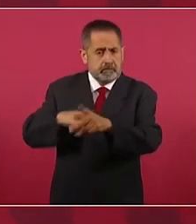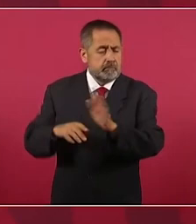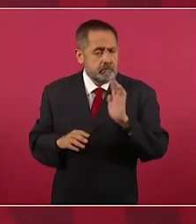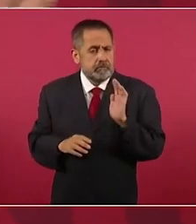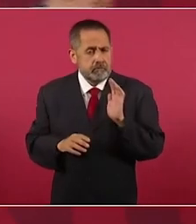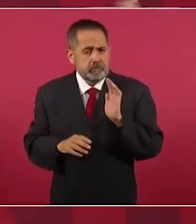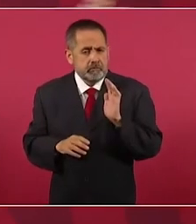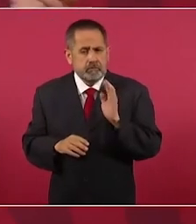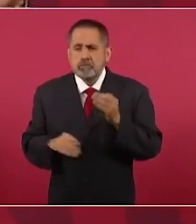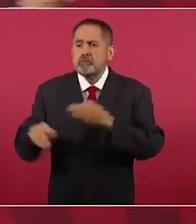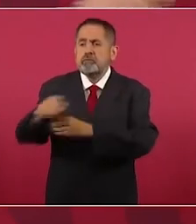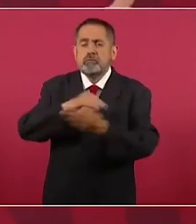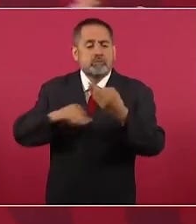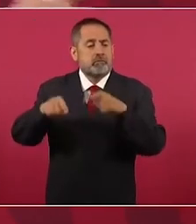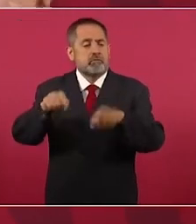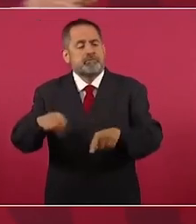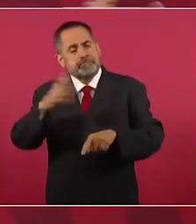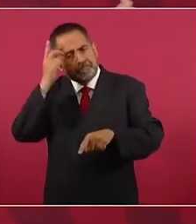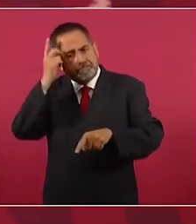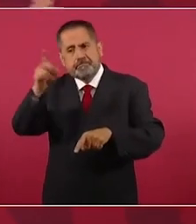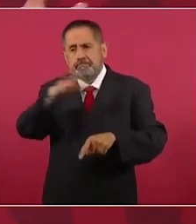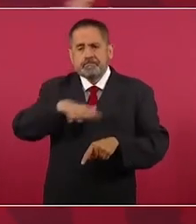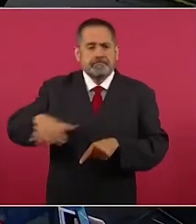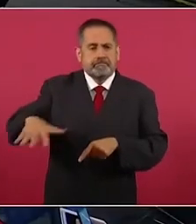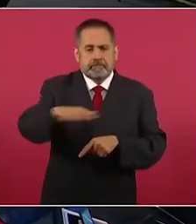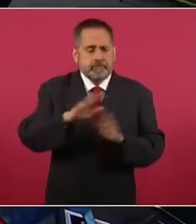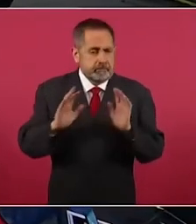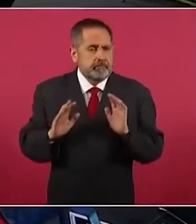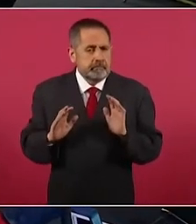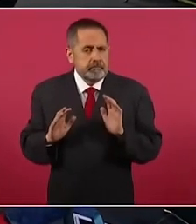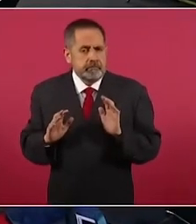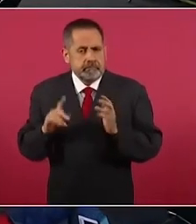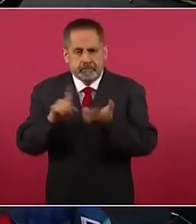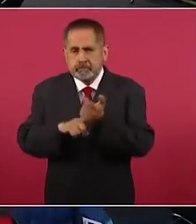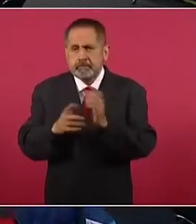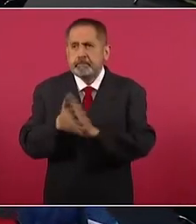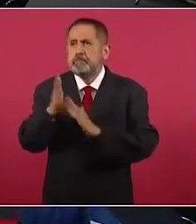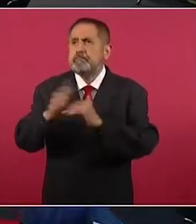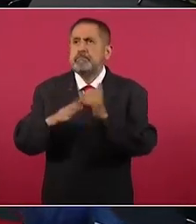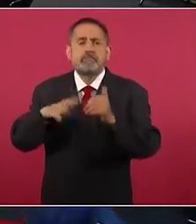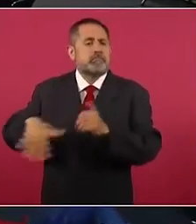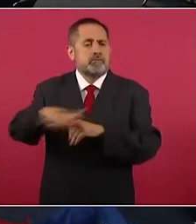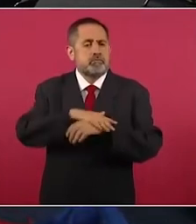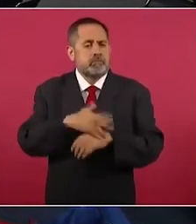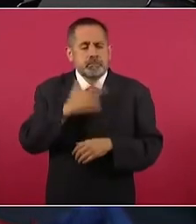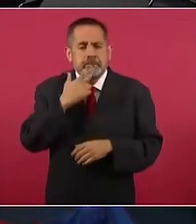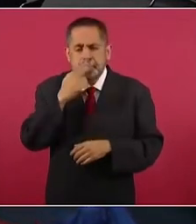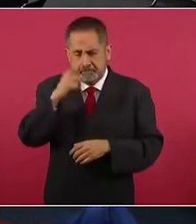todos somos dueños de las obras públicas.